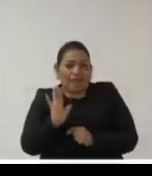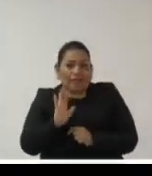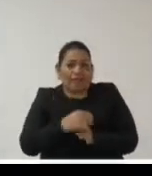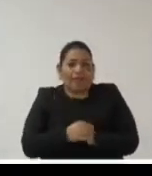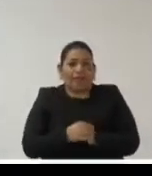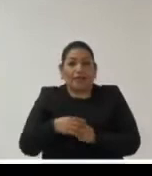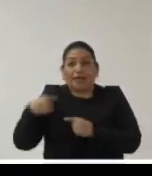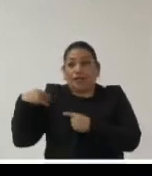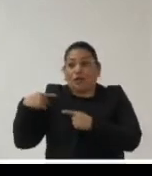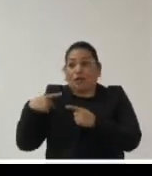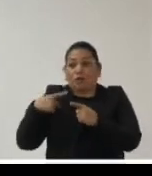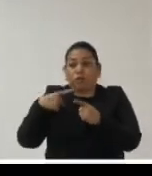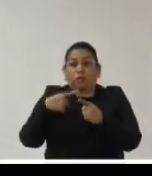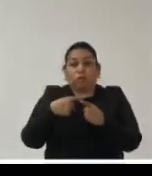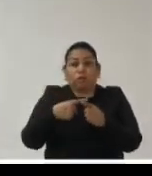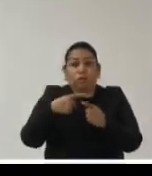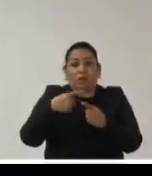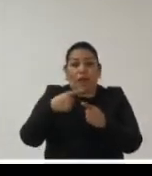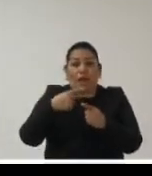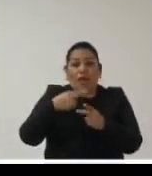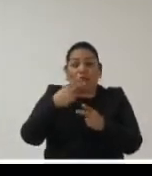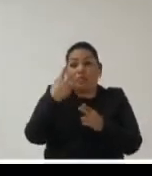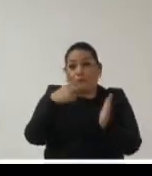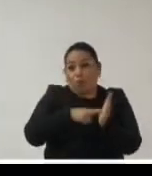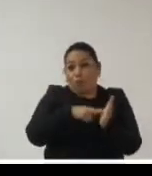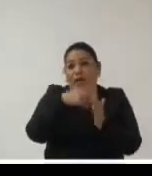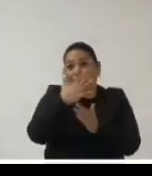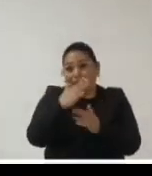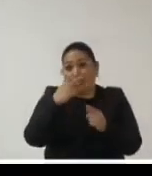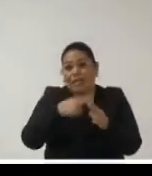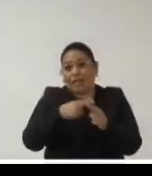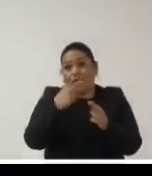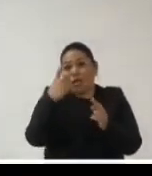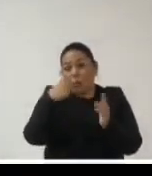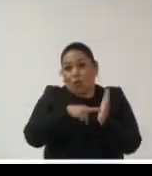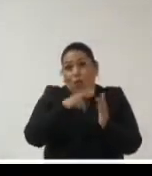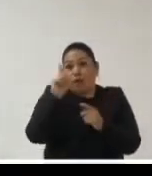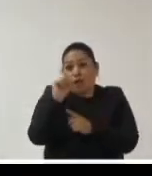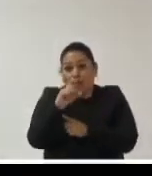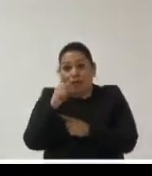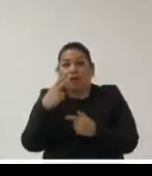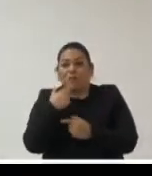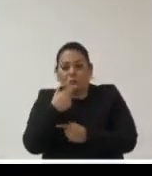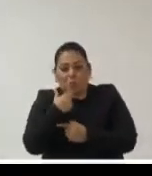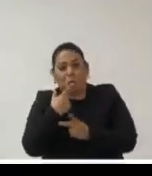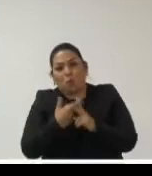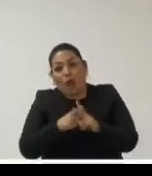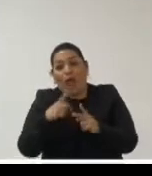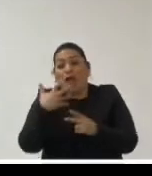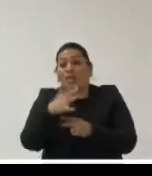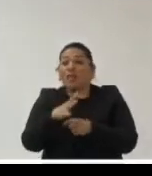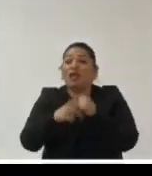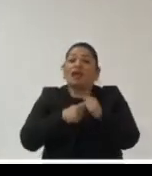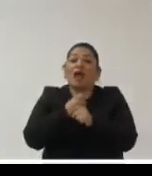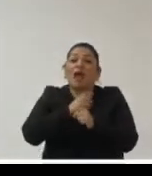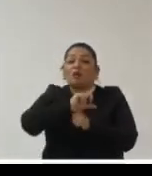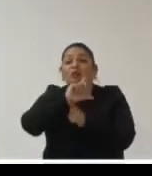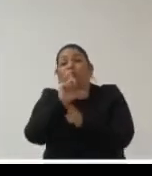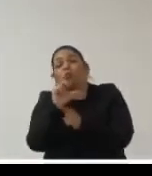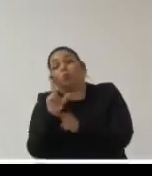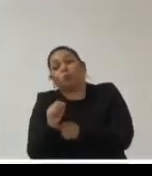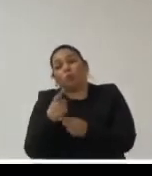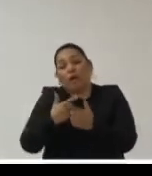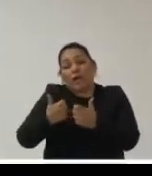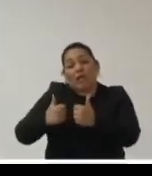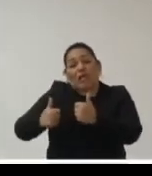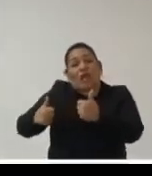demoramos en comenzar a empezar a usar y hoy en día ya comenzamos a usarlos pero 10 años después eso nos plantea una